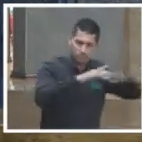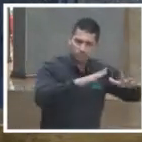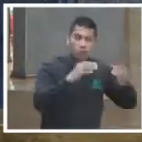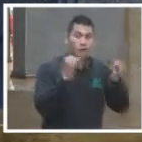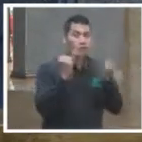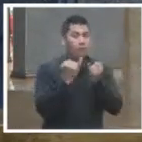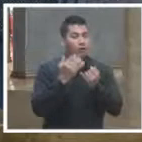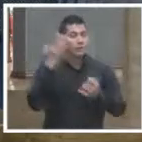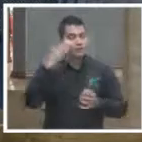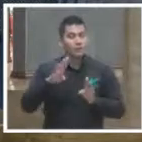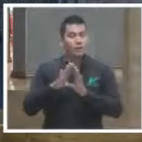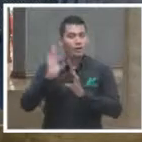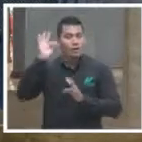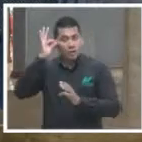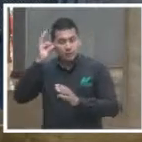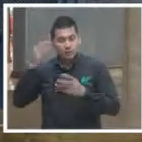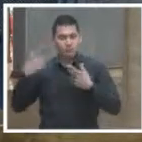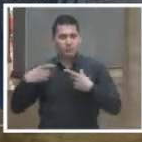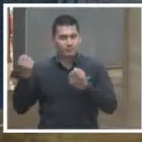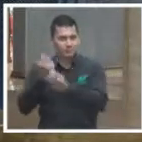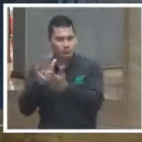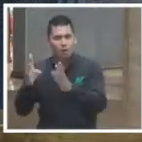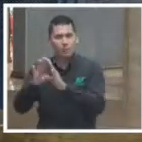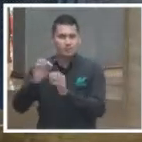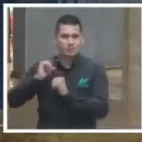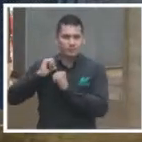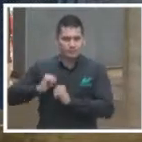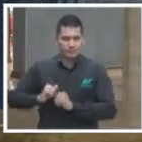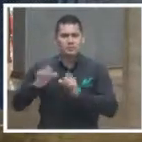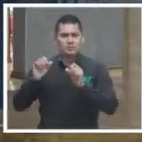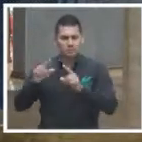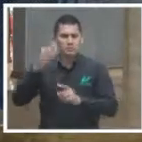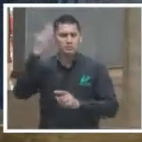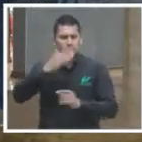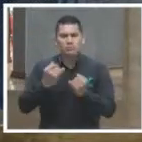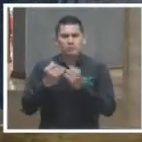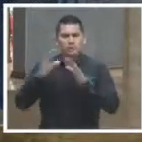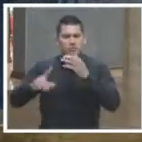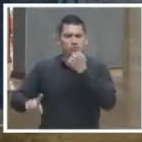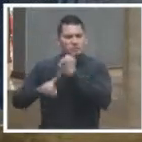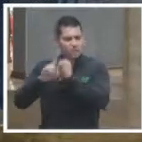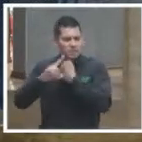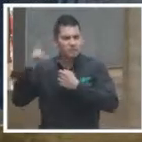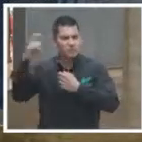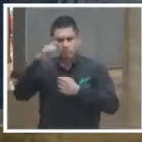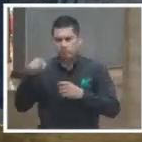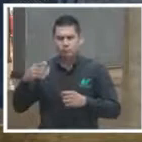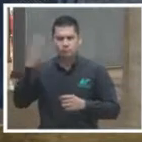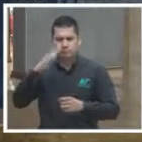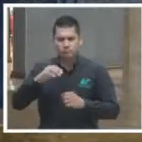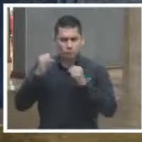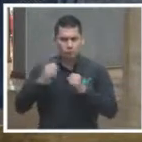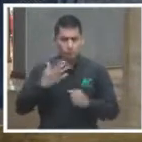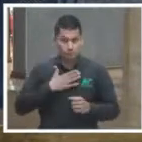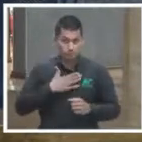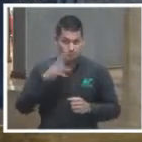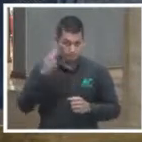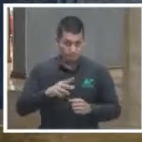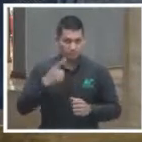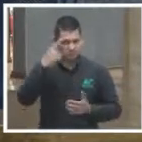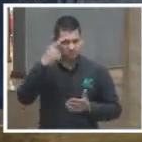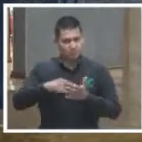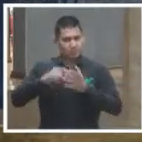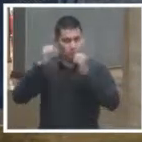del servicio público como autoridad y las dificultades que enfrenta. Soy un convencido, por decirlo en estos términos,